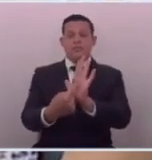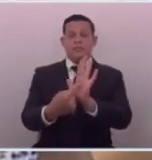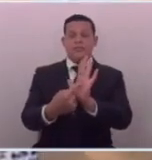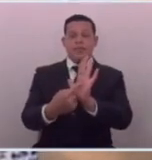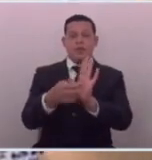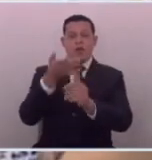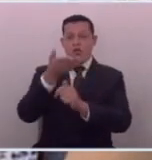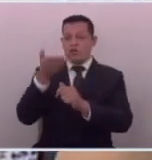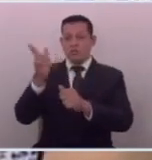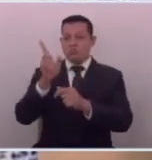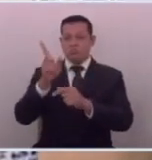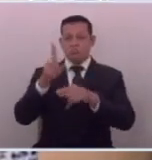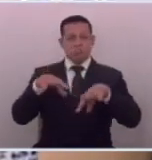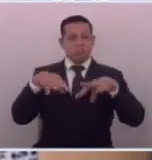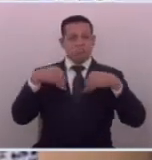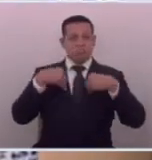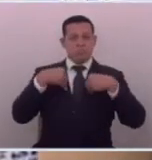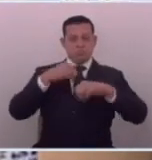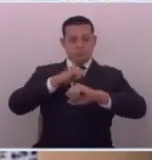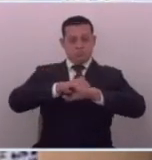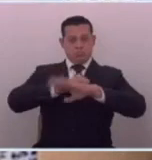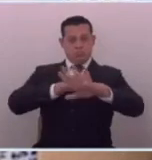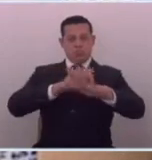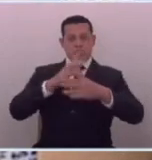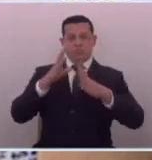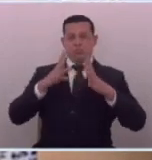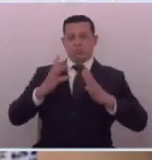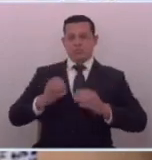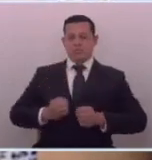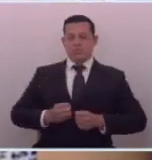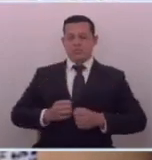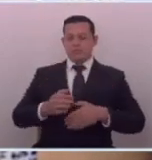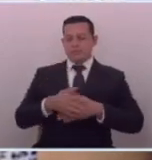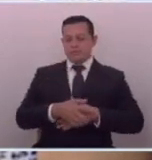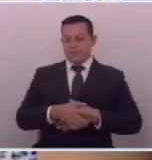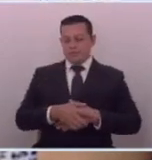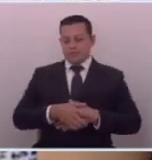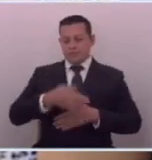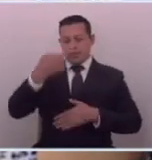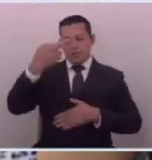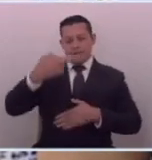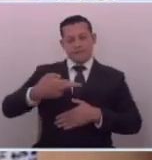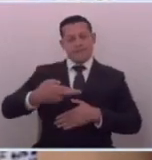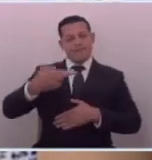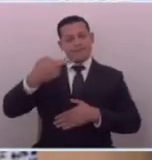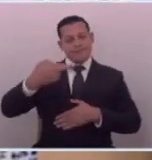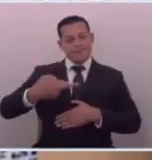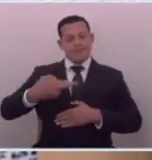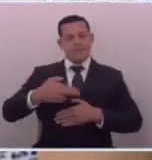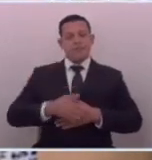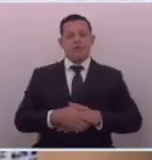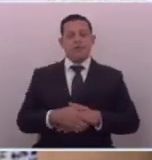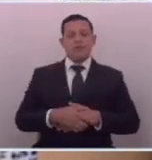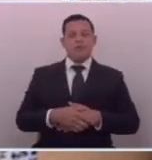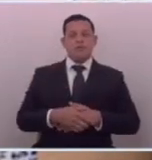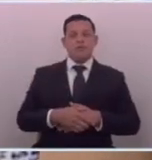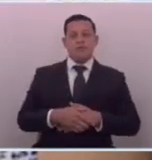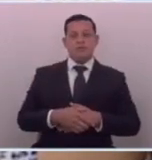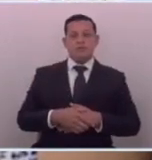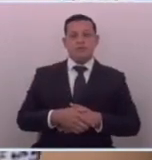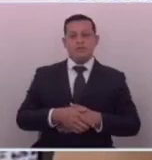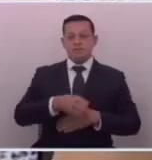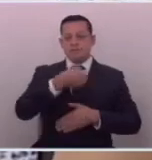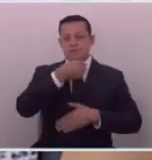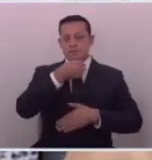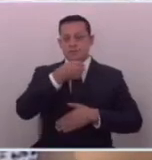cosas que no son convenientes a la propaganda gubernamental y realmente el periodismo es